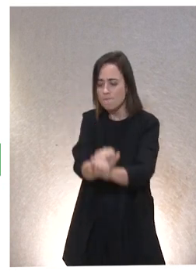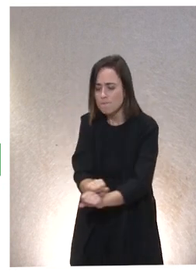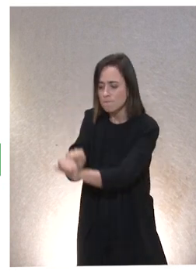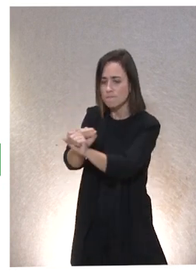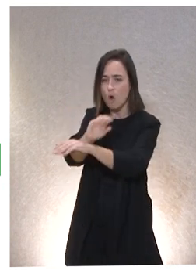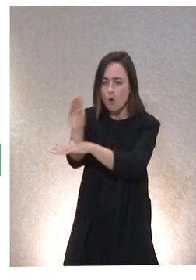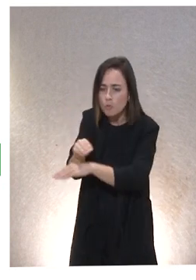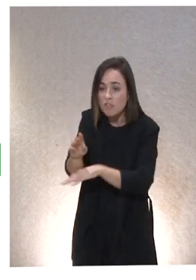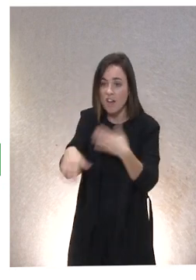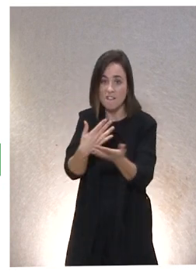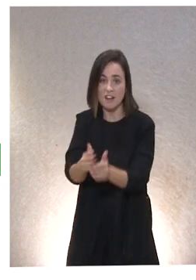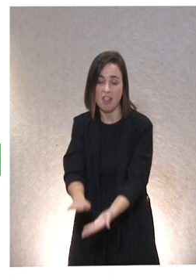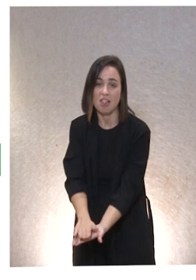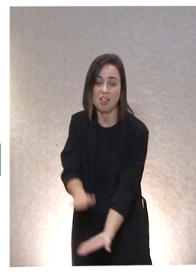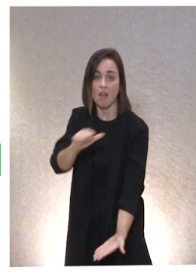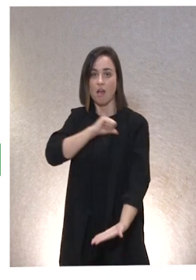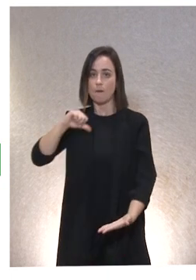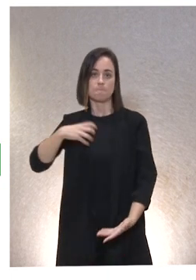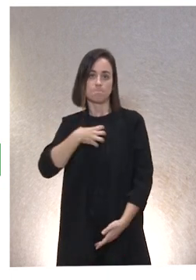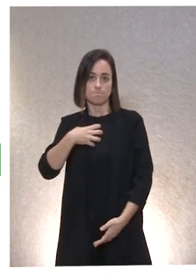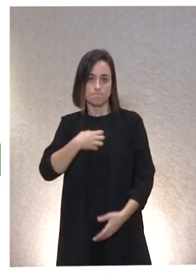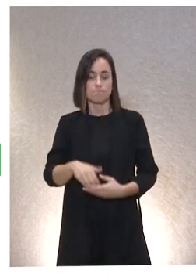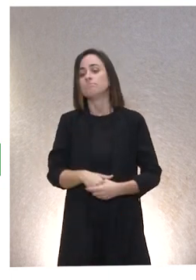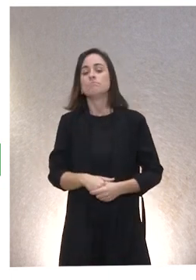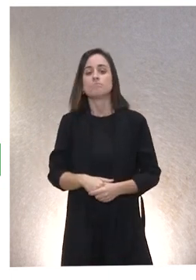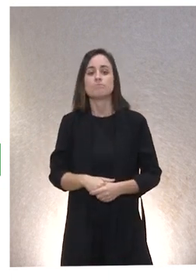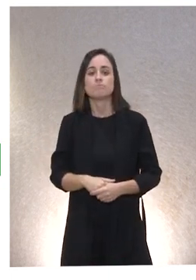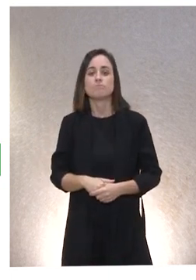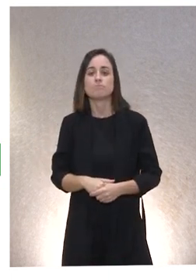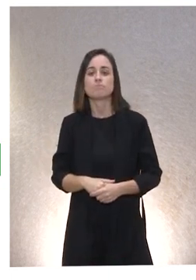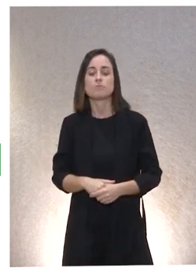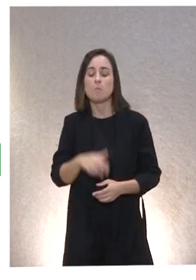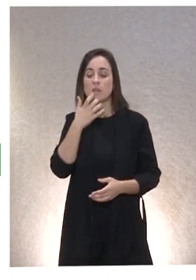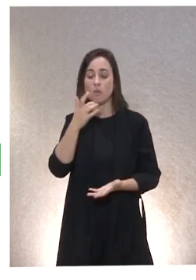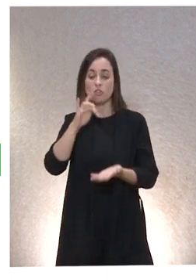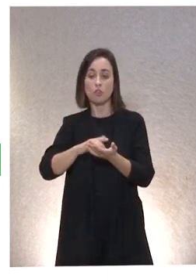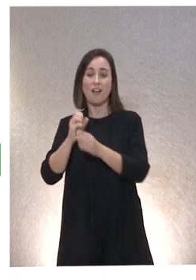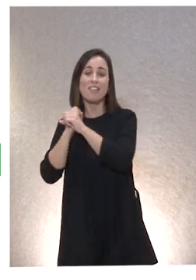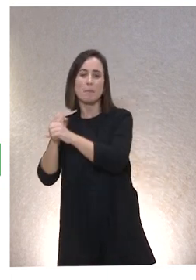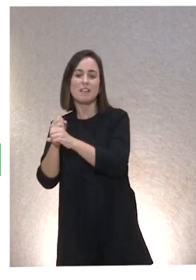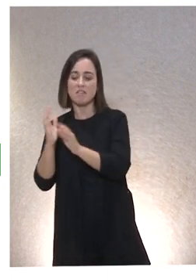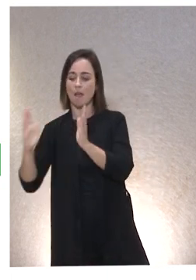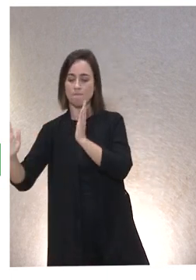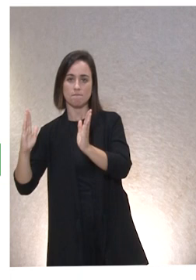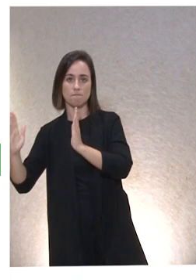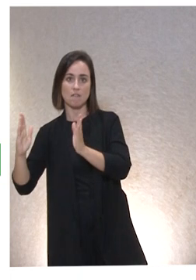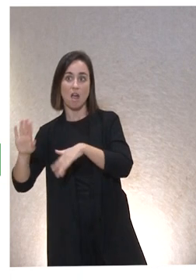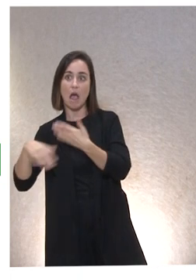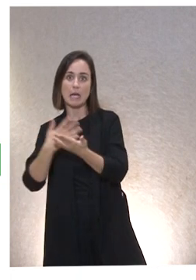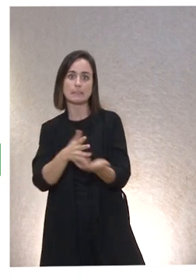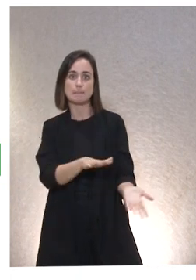Otras veces una falta de atención debida que asienta lo que pudo ser transitorio en definitivo. Por ejemplo,